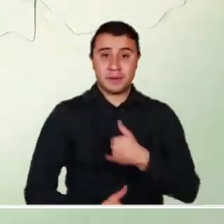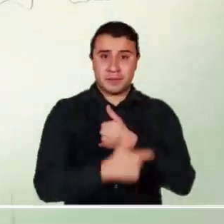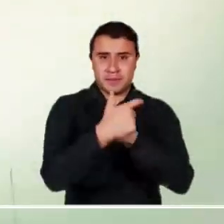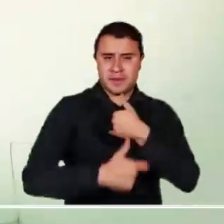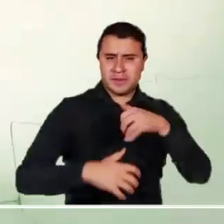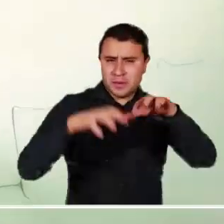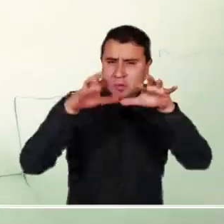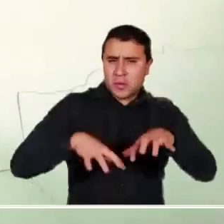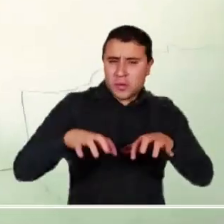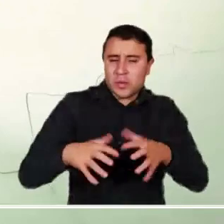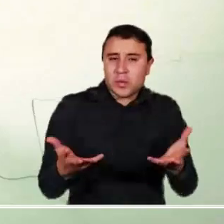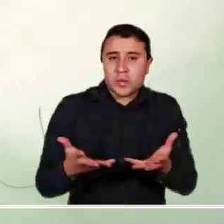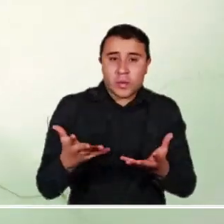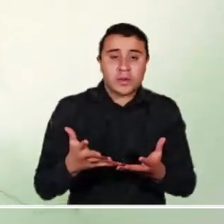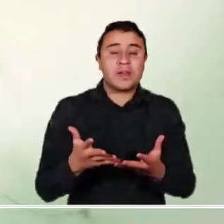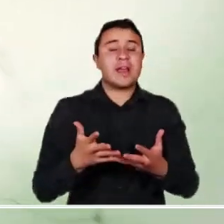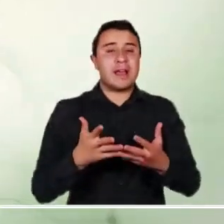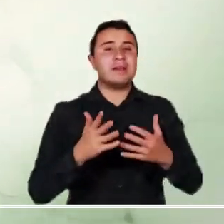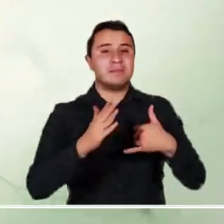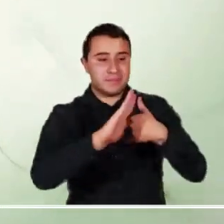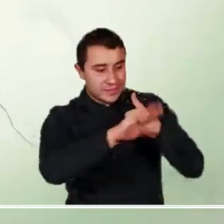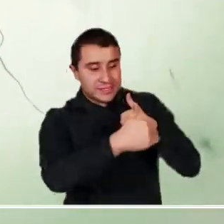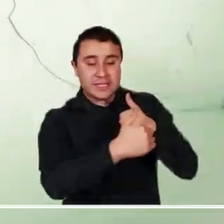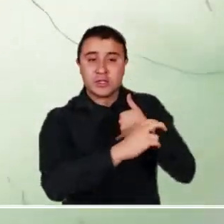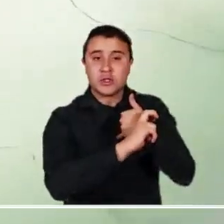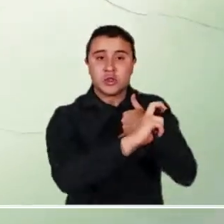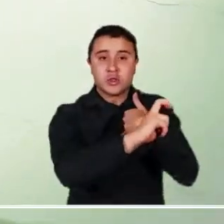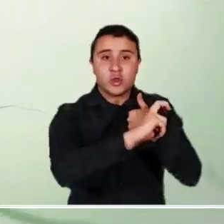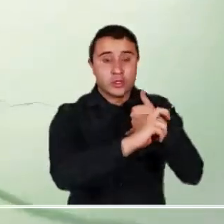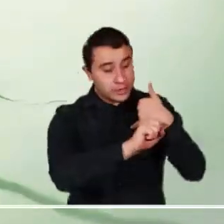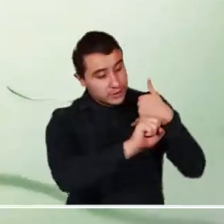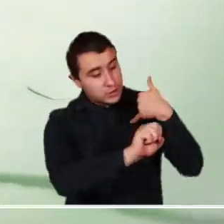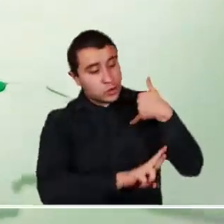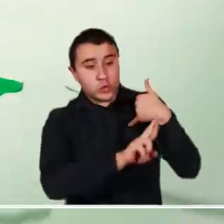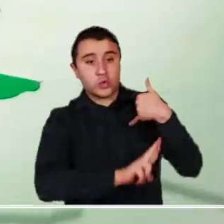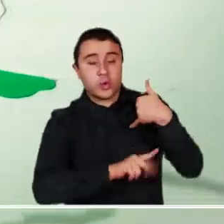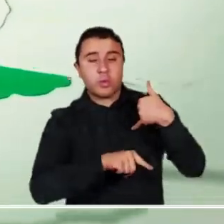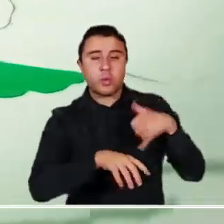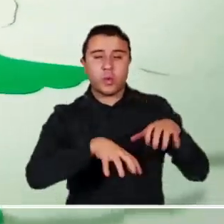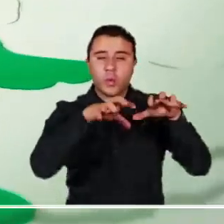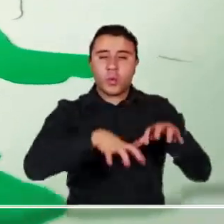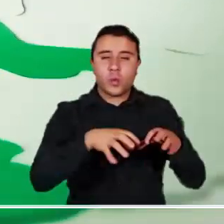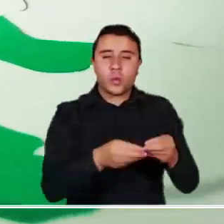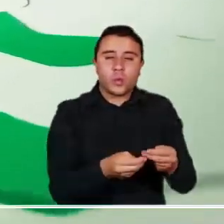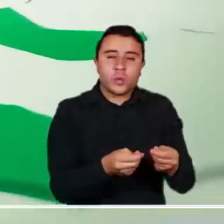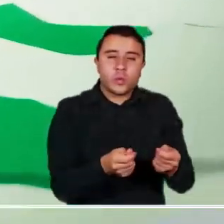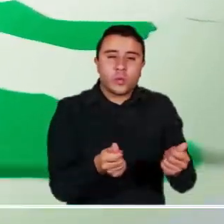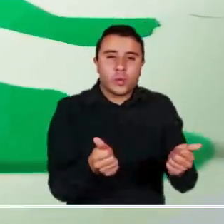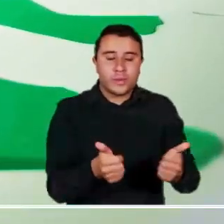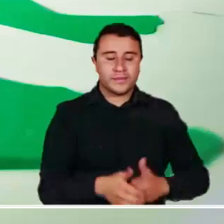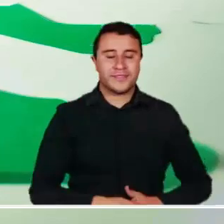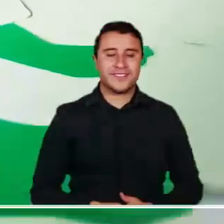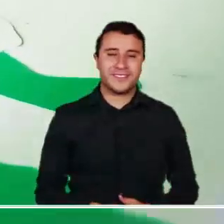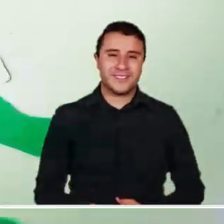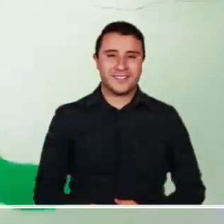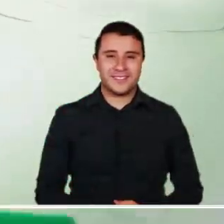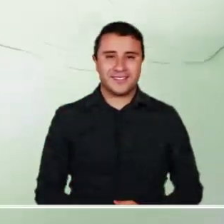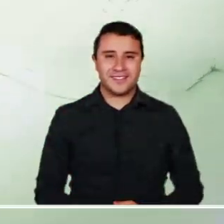Las lluvias del Pacífico se podrían presentar en el centro y norte de la región, mientras que en el sur se anuncian lluvias menores.